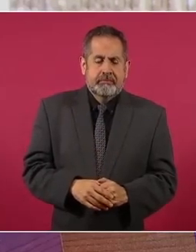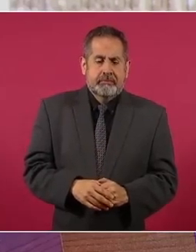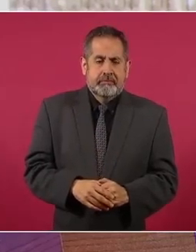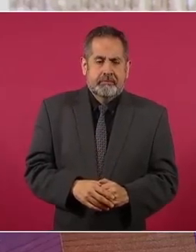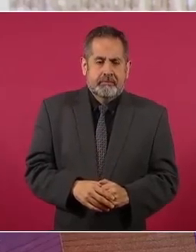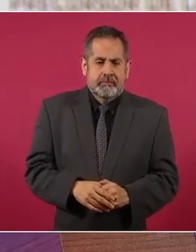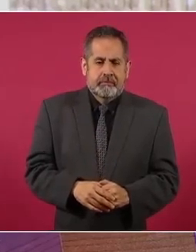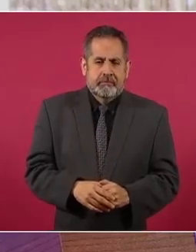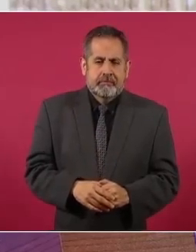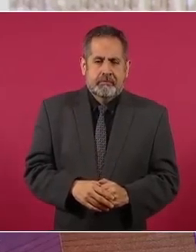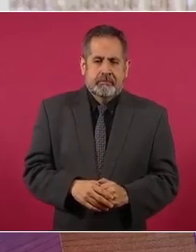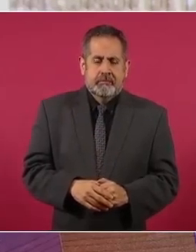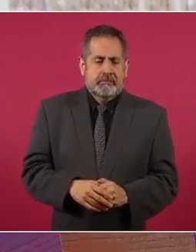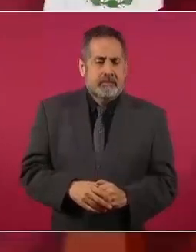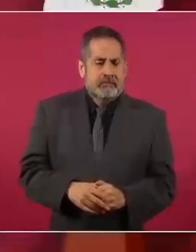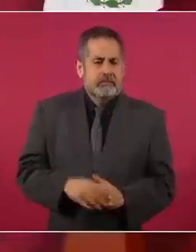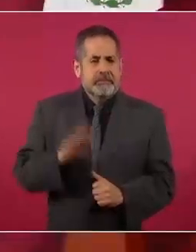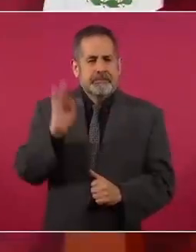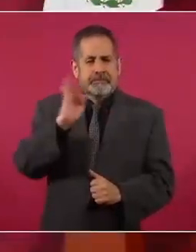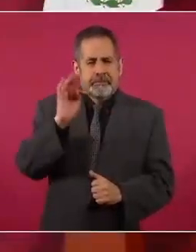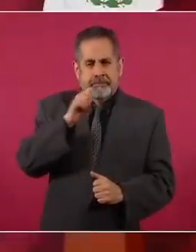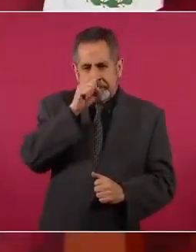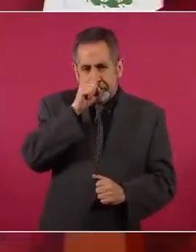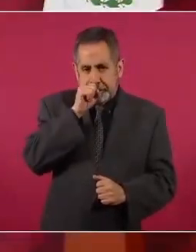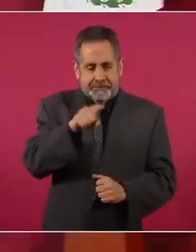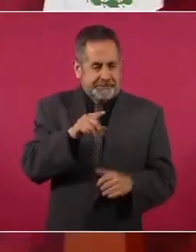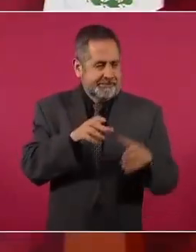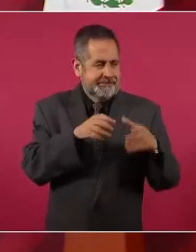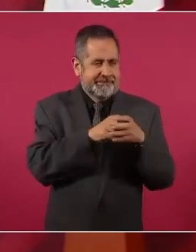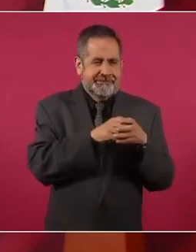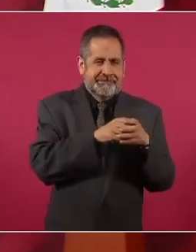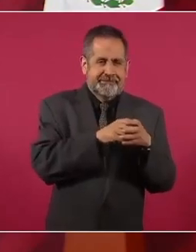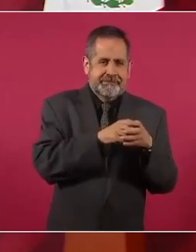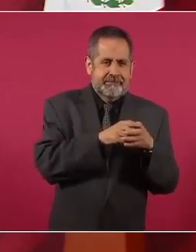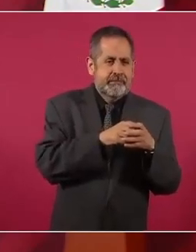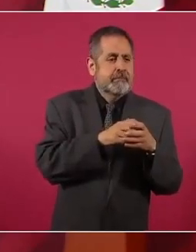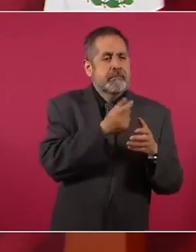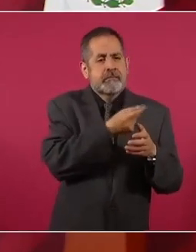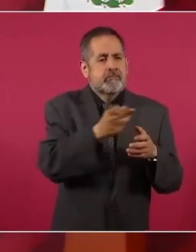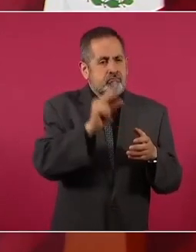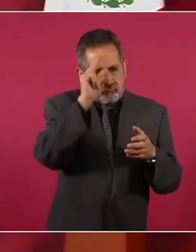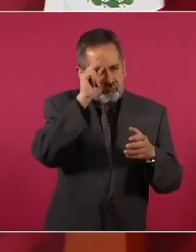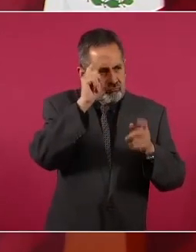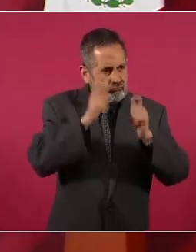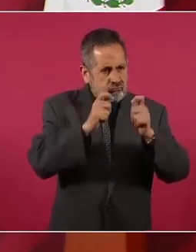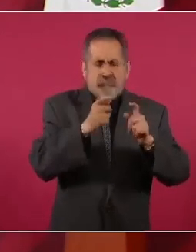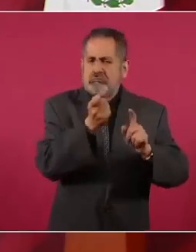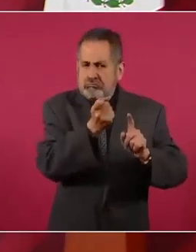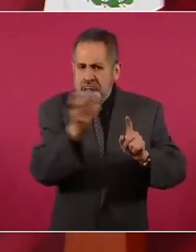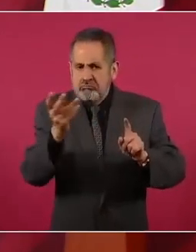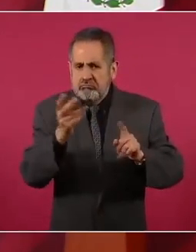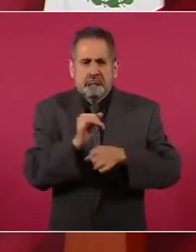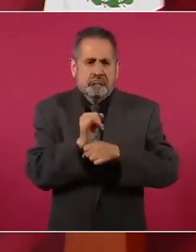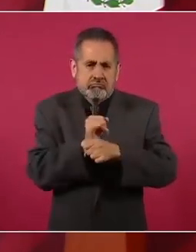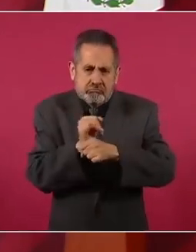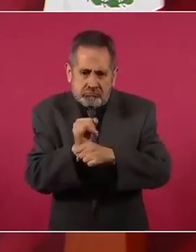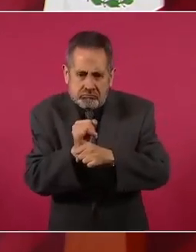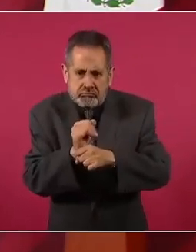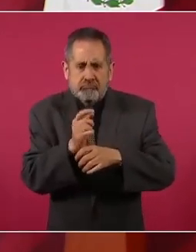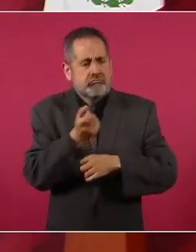Y si se incluye el círculo rojo intelectuales también, de investigadores también,